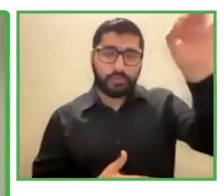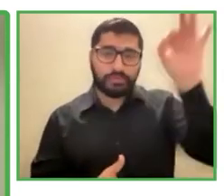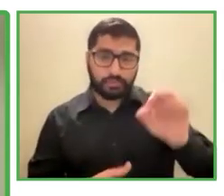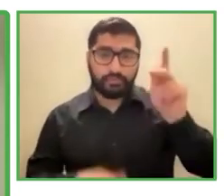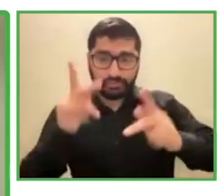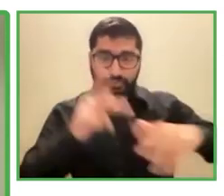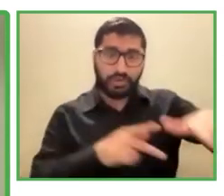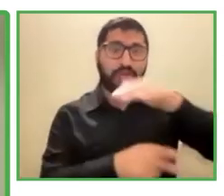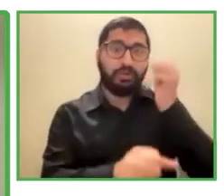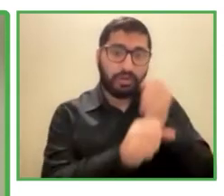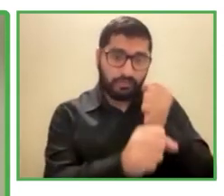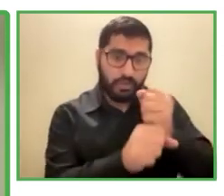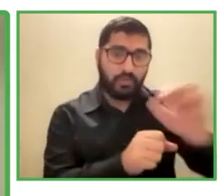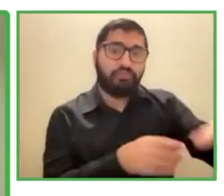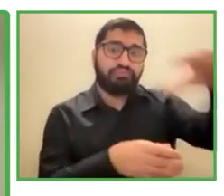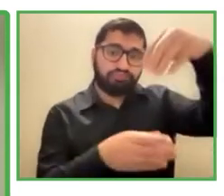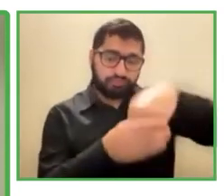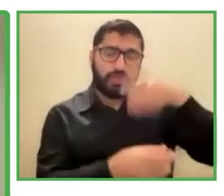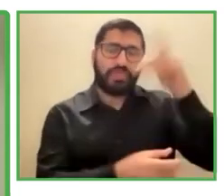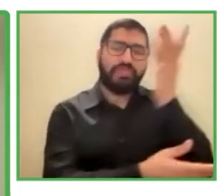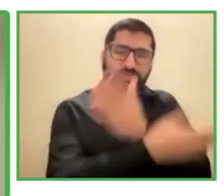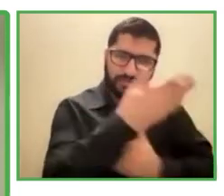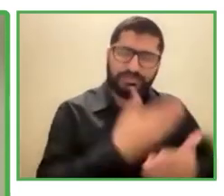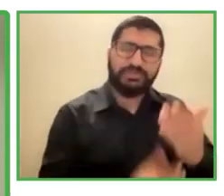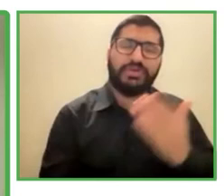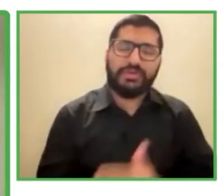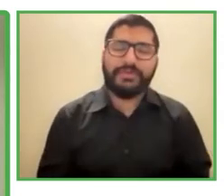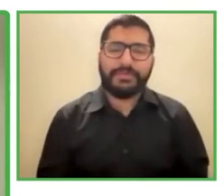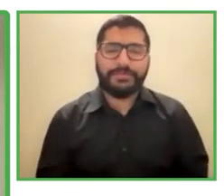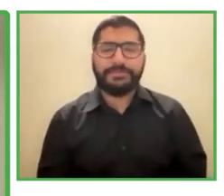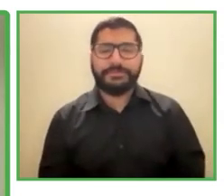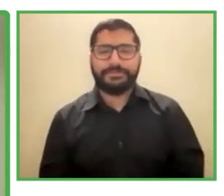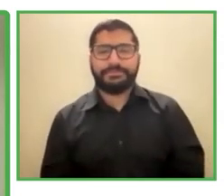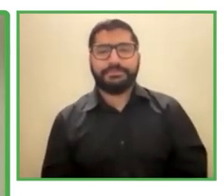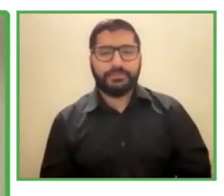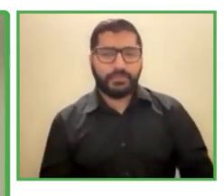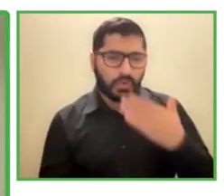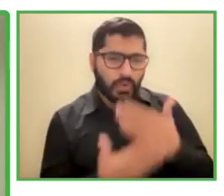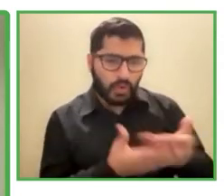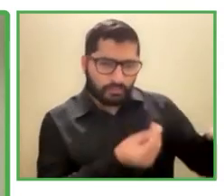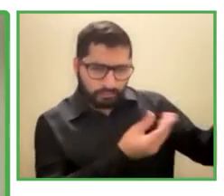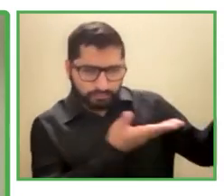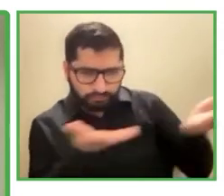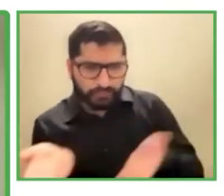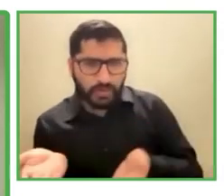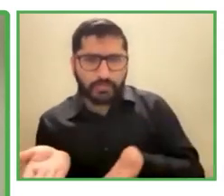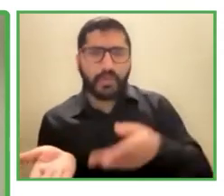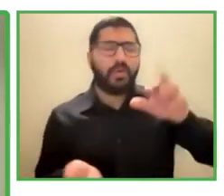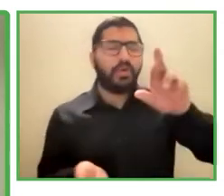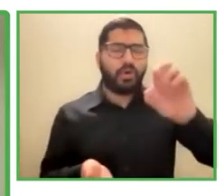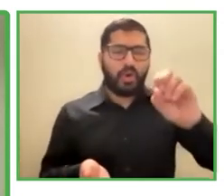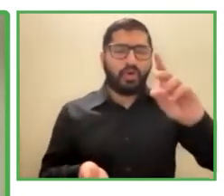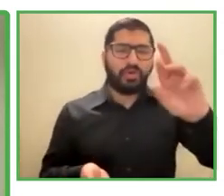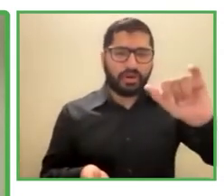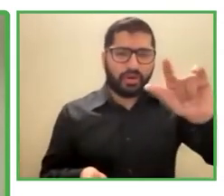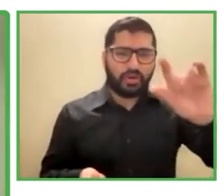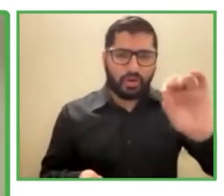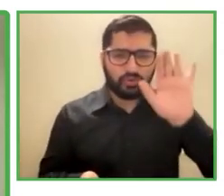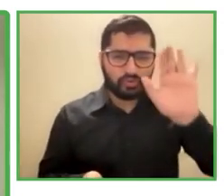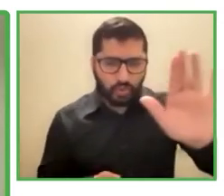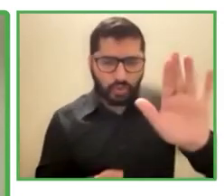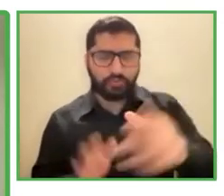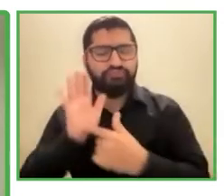discapacidad le damos la bienvenida a Rodrigo y lo invitamos a darnos a conocer su exposición adelante